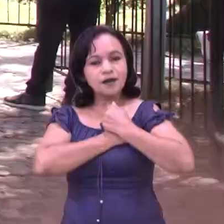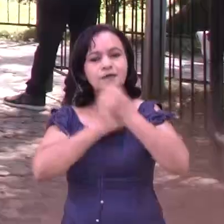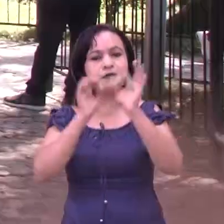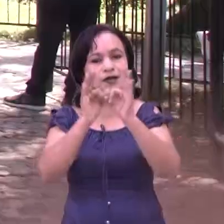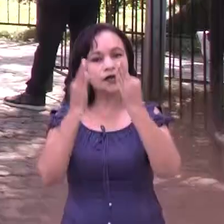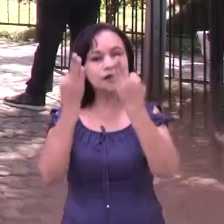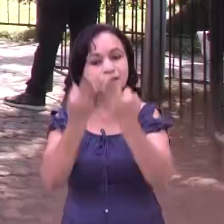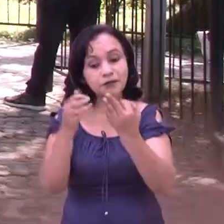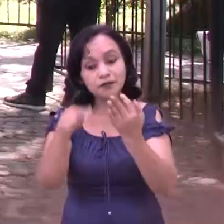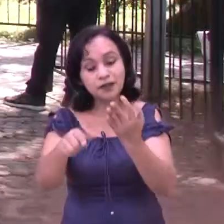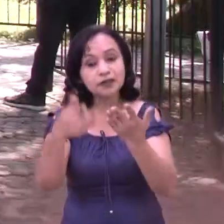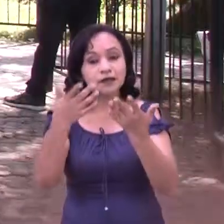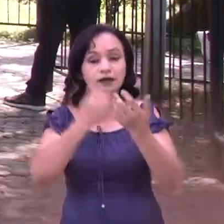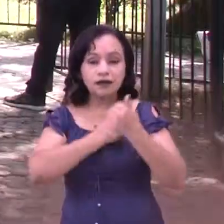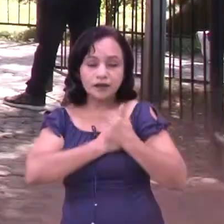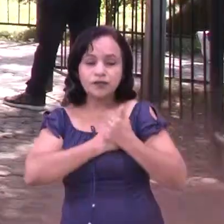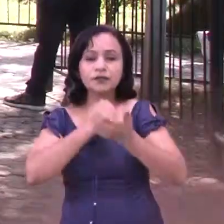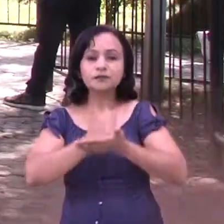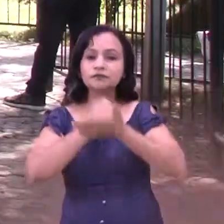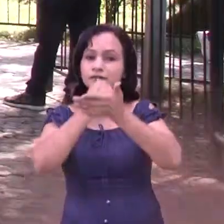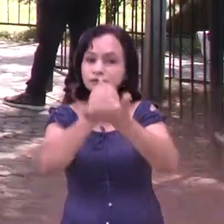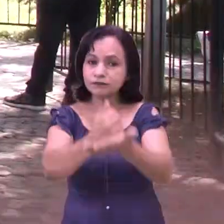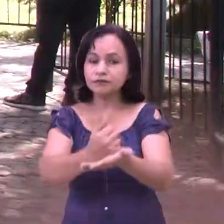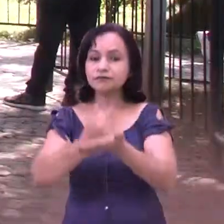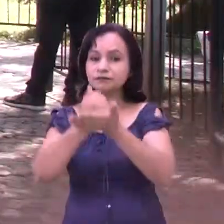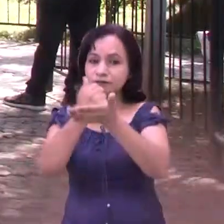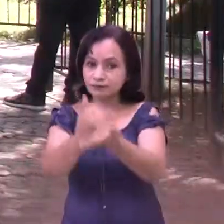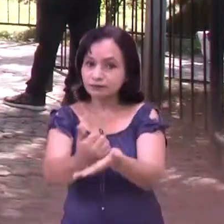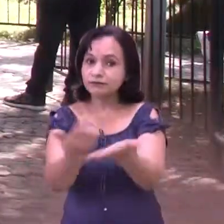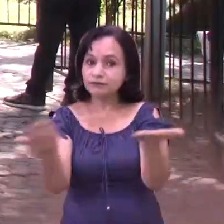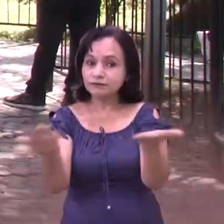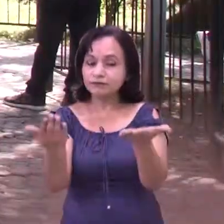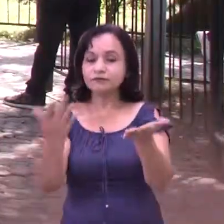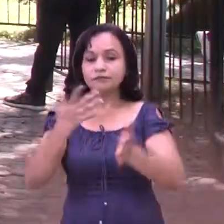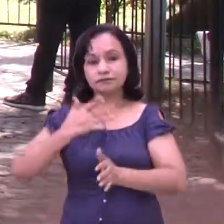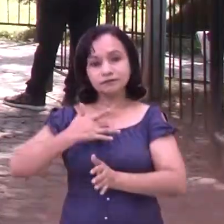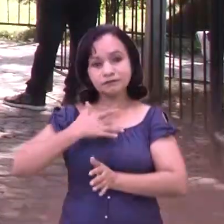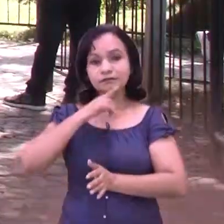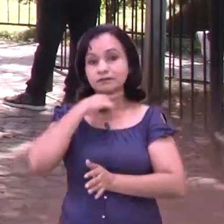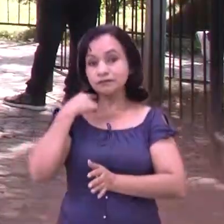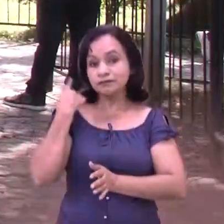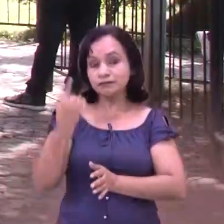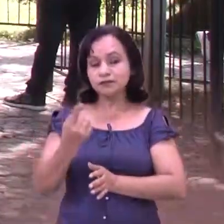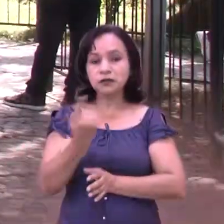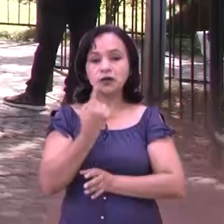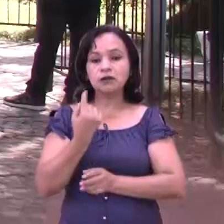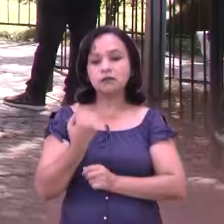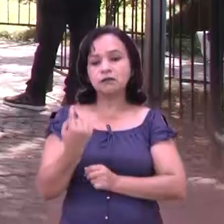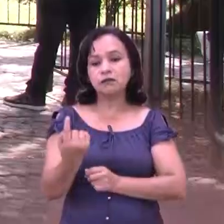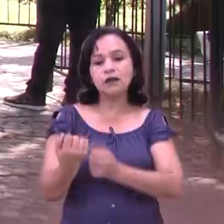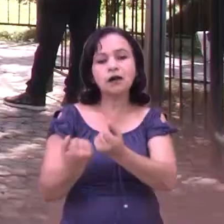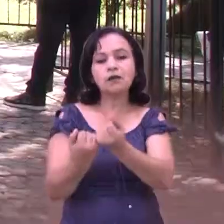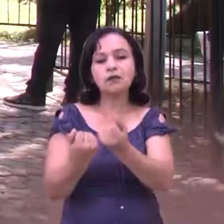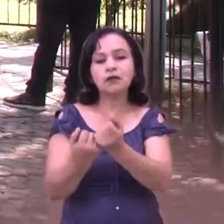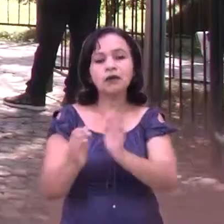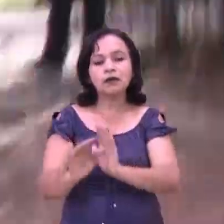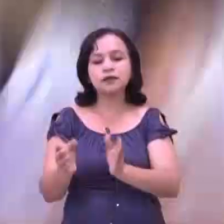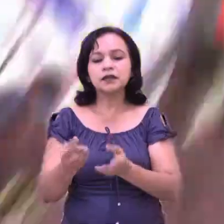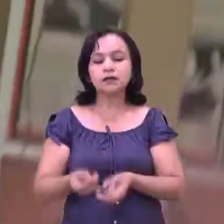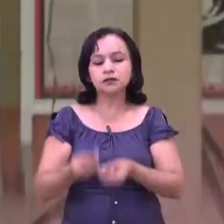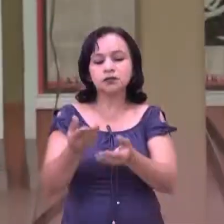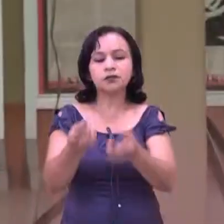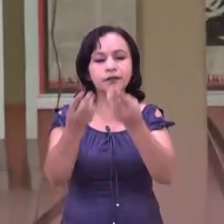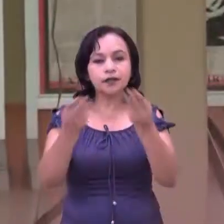ahí, amor a ayudar en cuestiones de que se necesita no solo llegar a apoyarlos materialmente, sino emocionalmente.